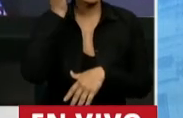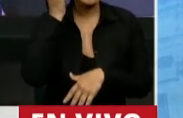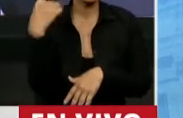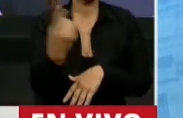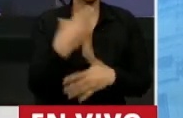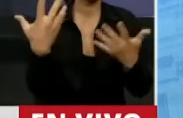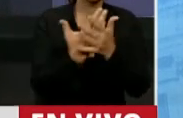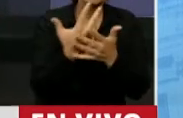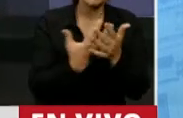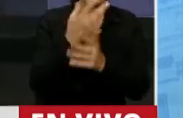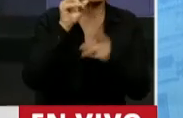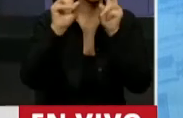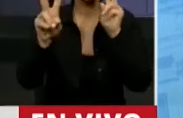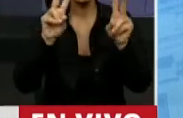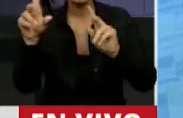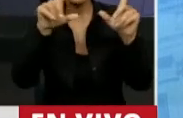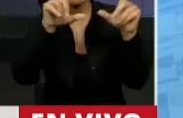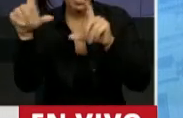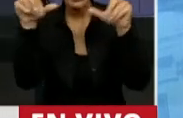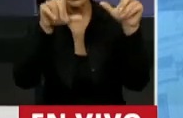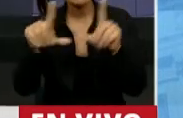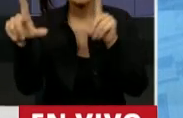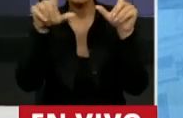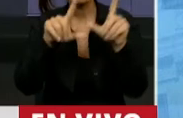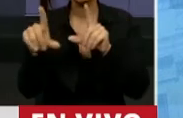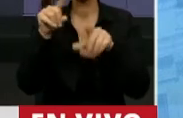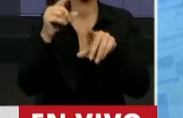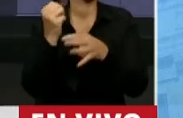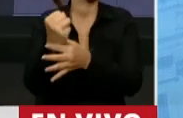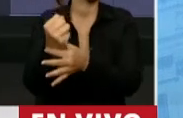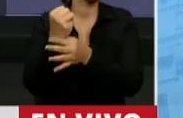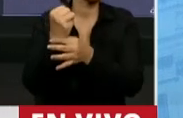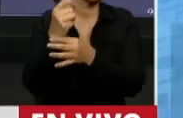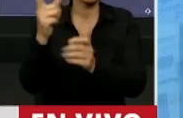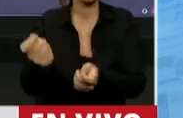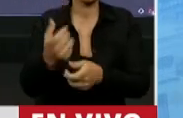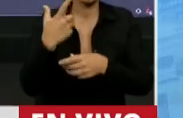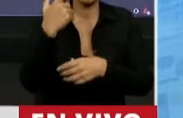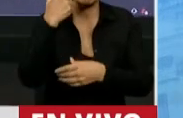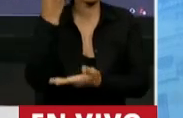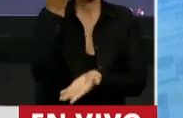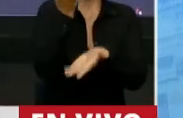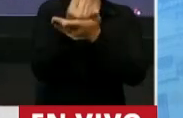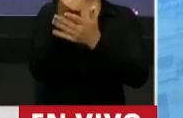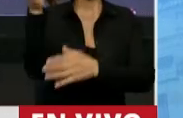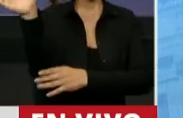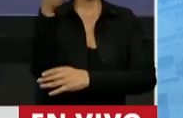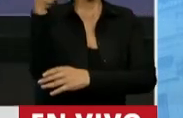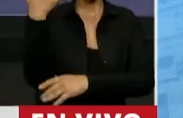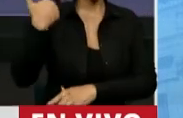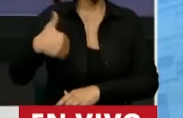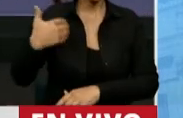argentinos y veíamos las imágenes con dolor de uno de aquellos astros que nos embanderó en muchos años con sus